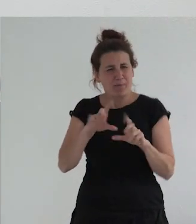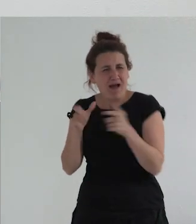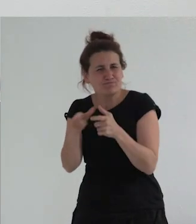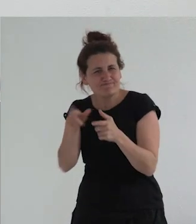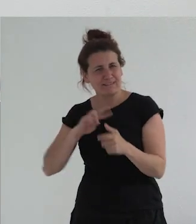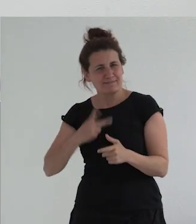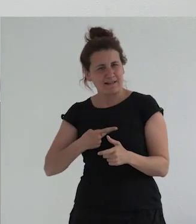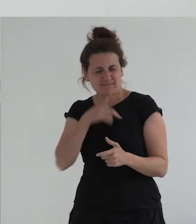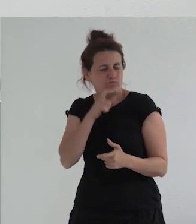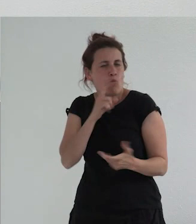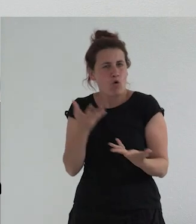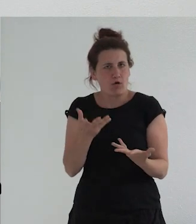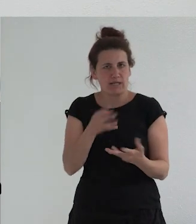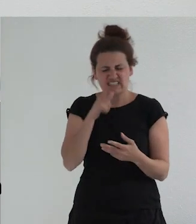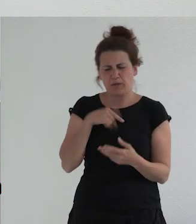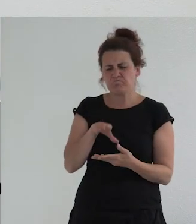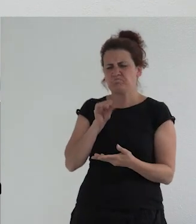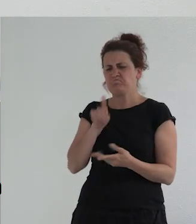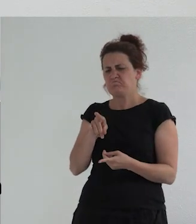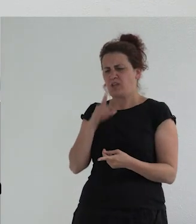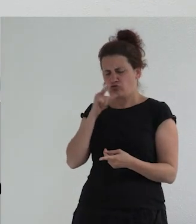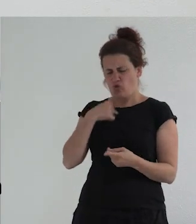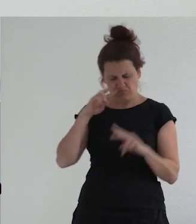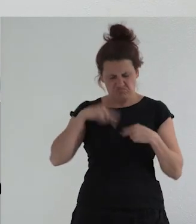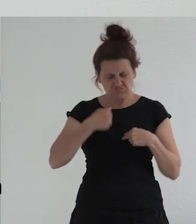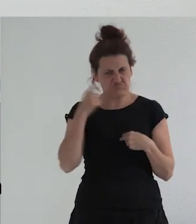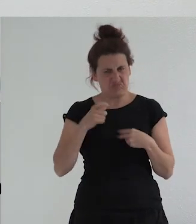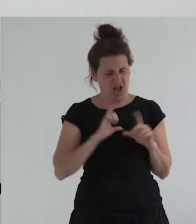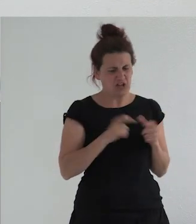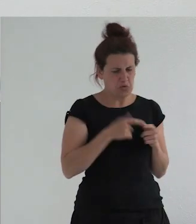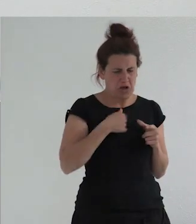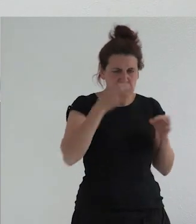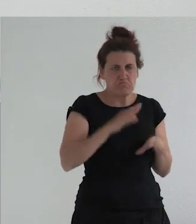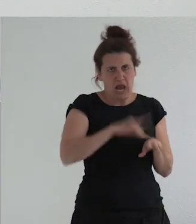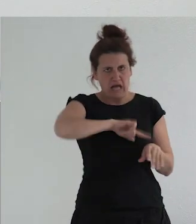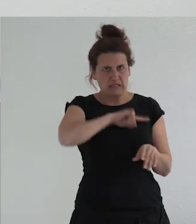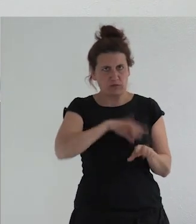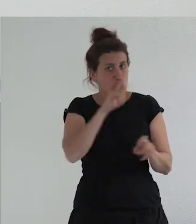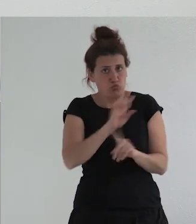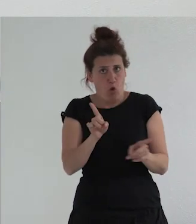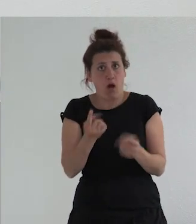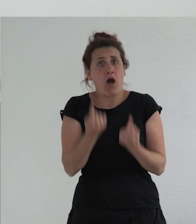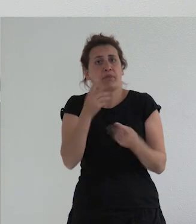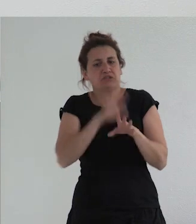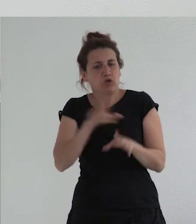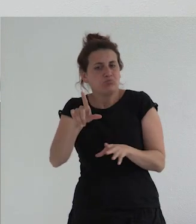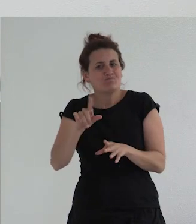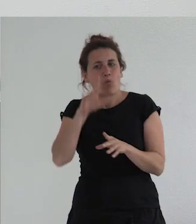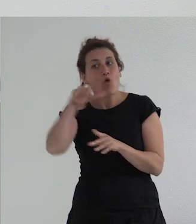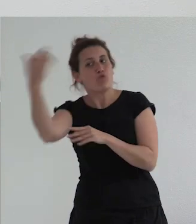trans? ¿es una relación de apropiación de la categoría? ¿de yo me atribuyo esta categoría para darme sentido? pues no en algunos casos es una atribución